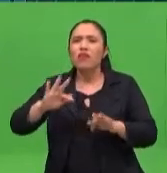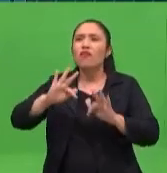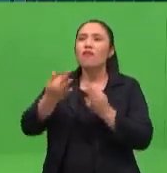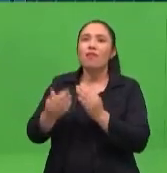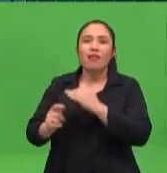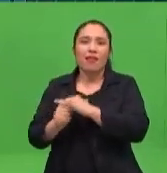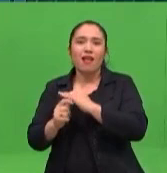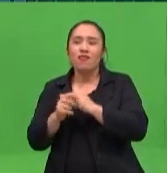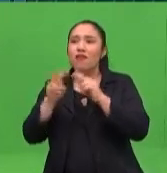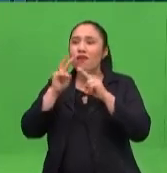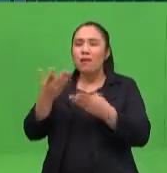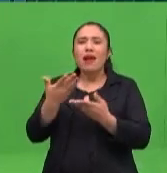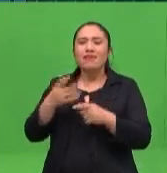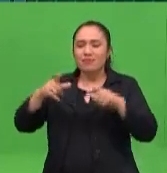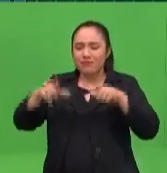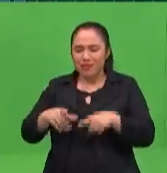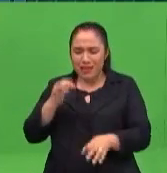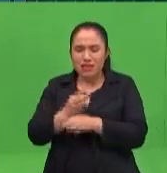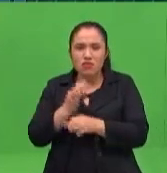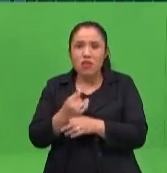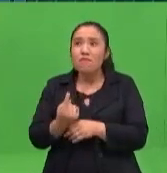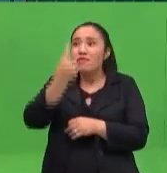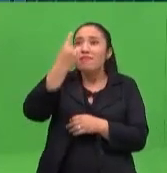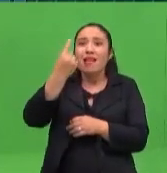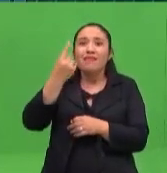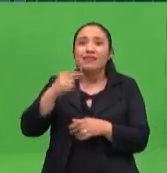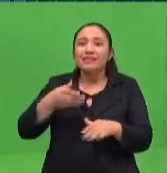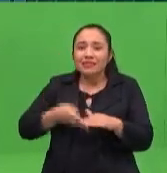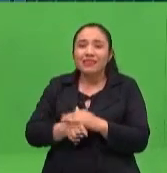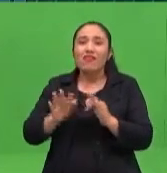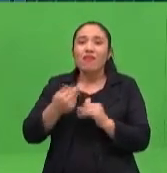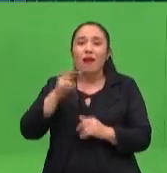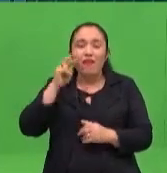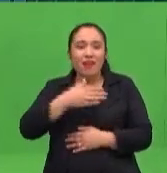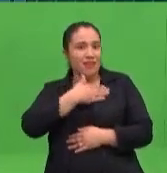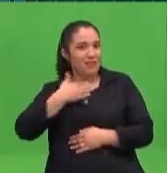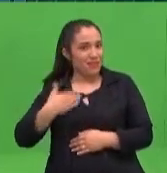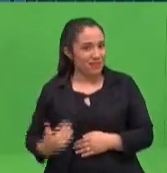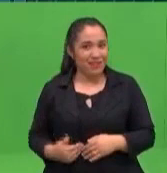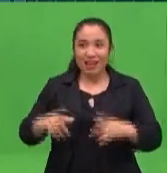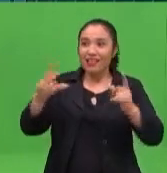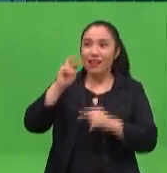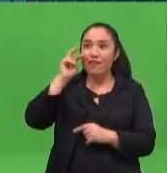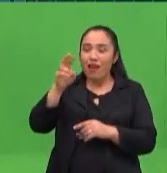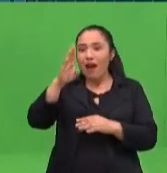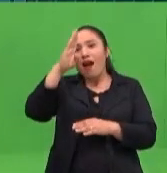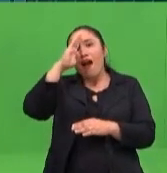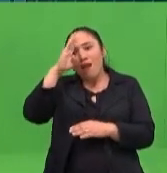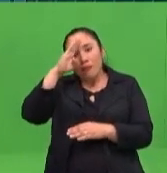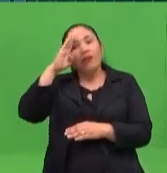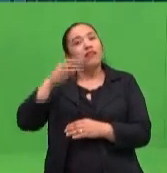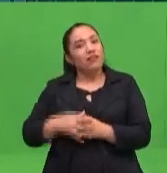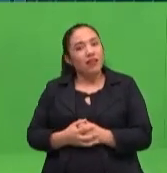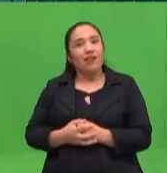clases, ¿verdad? Los niños volvieron a revivir todos esos momentos y por más que sea a través de la pantalla, ¿verdad? Inclusive le hacía